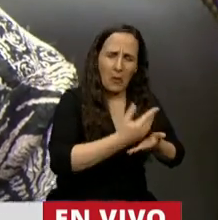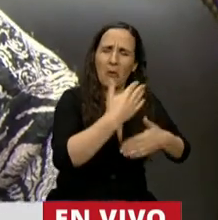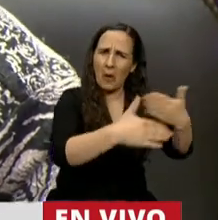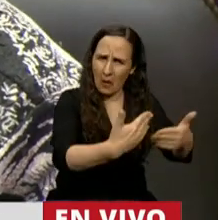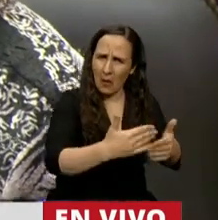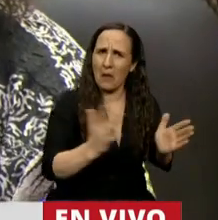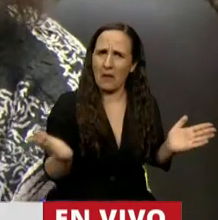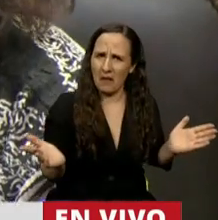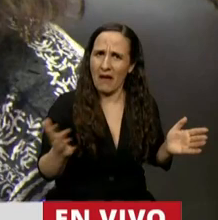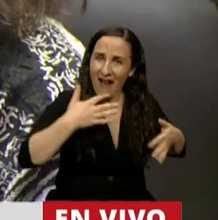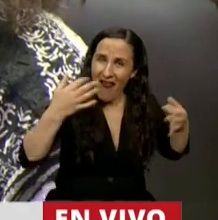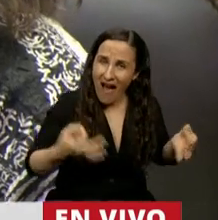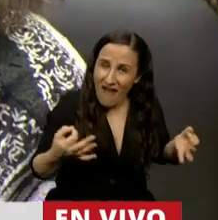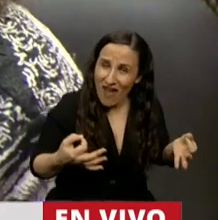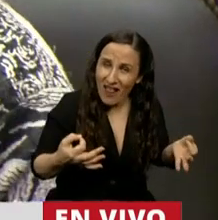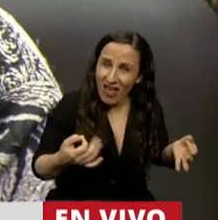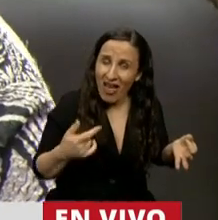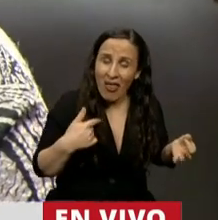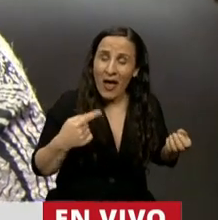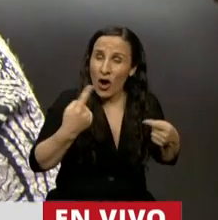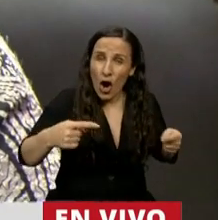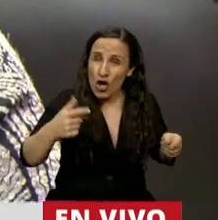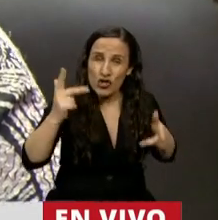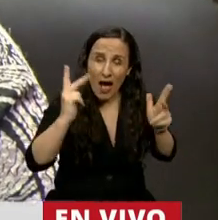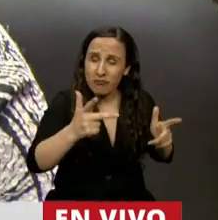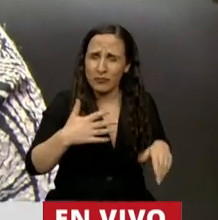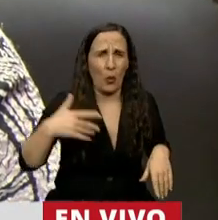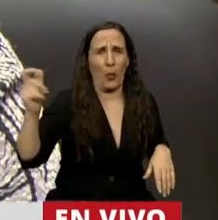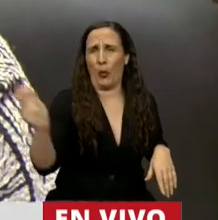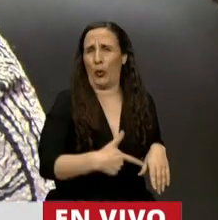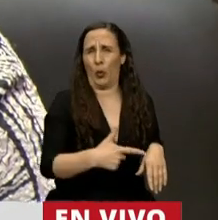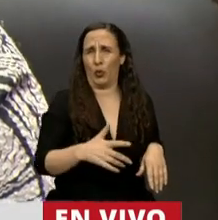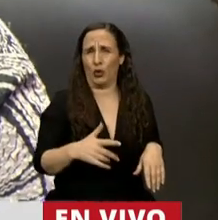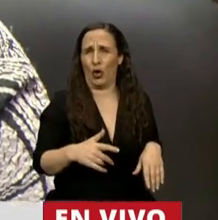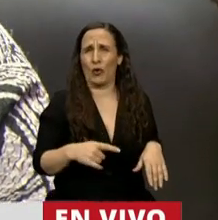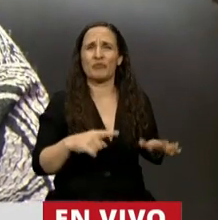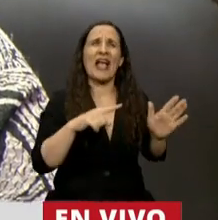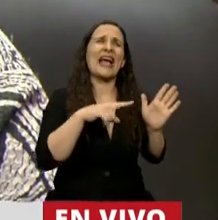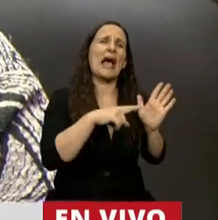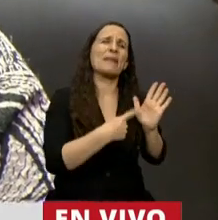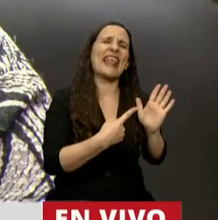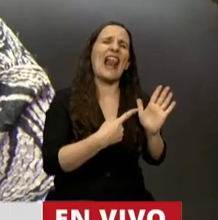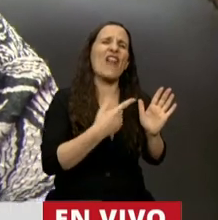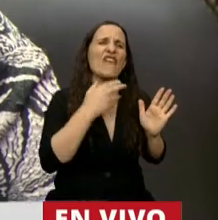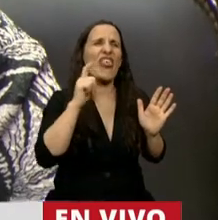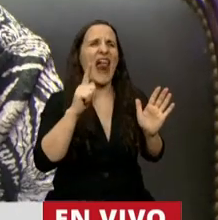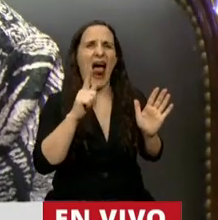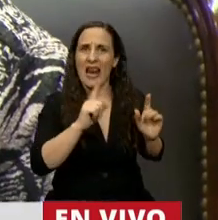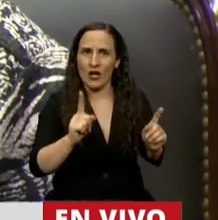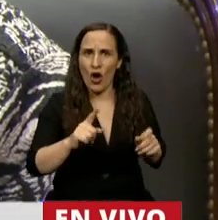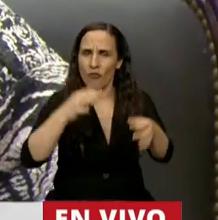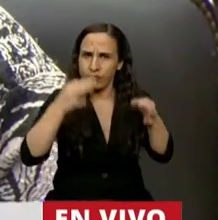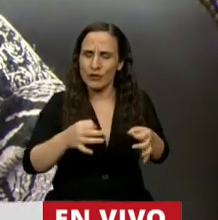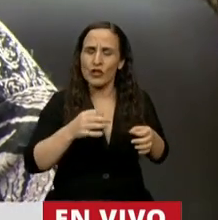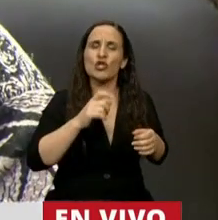La verdad es que he escuchado cosas de brutalidad absoluta, capital federal, ciudad autónoma de Buenos Aires,